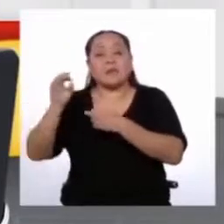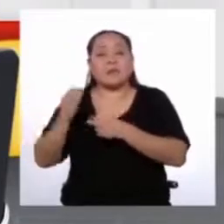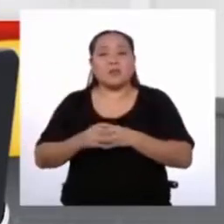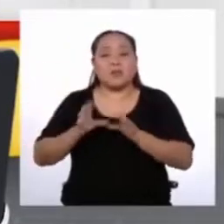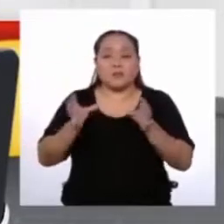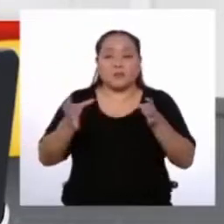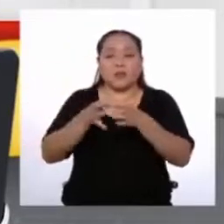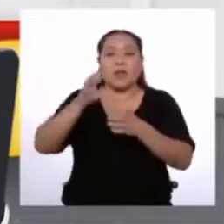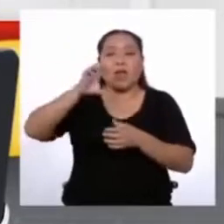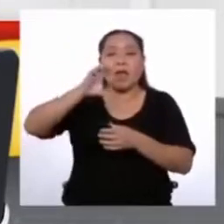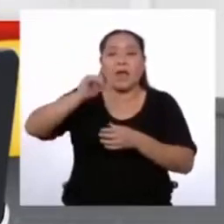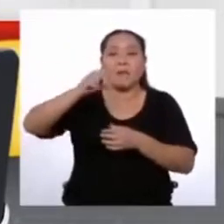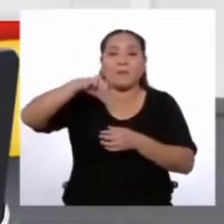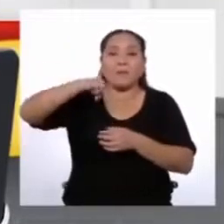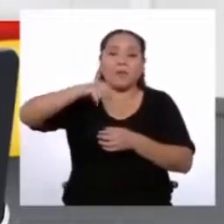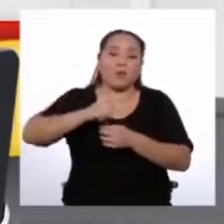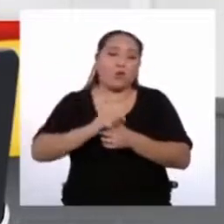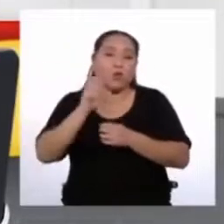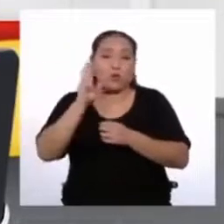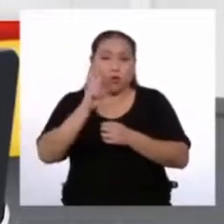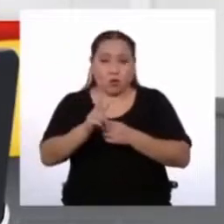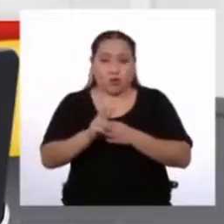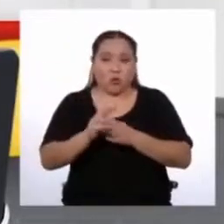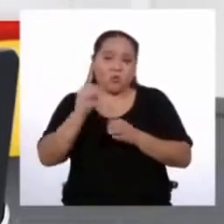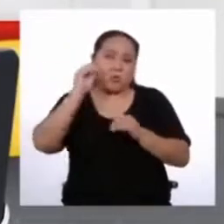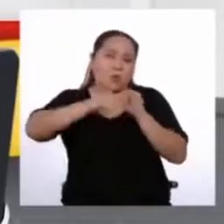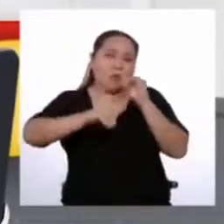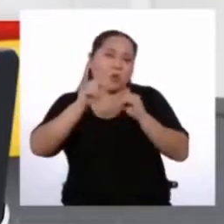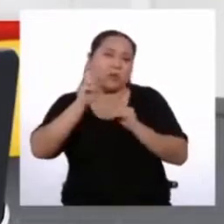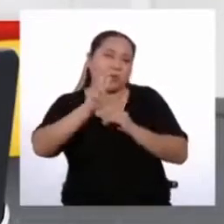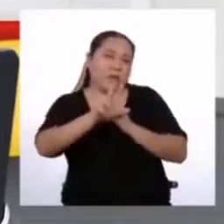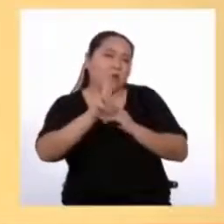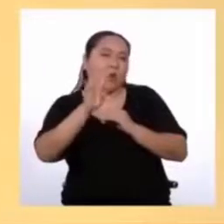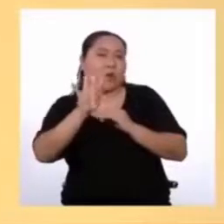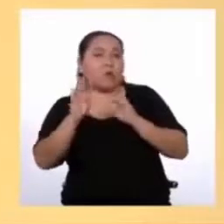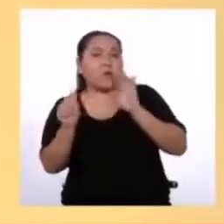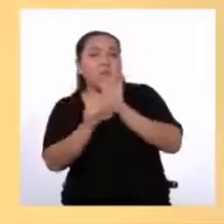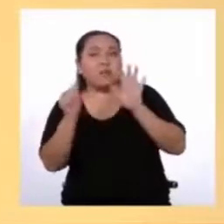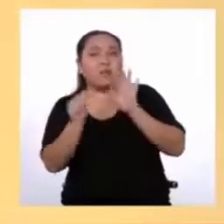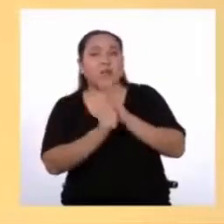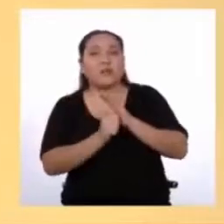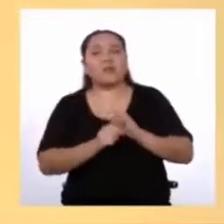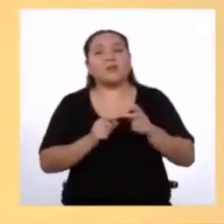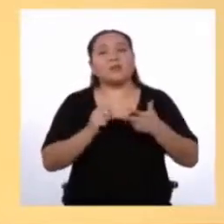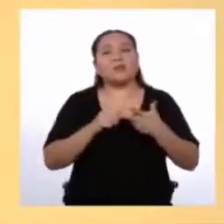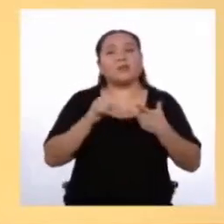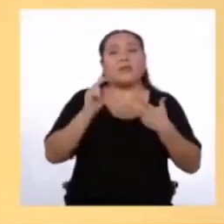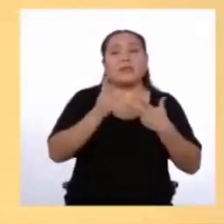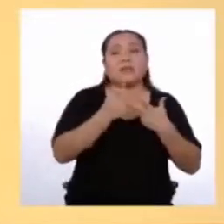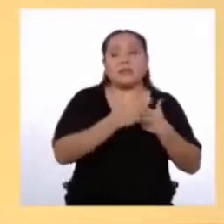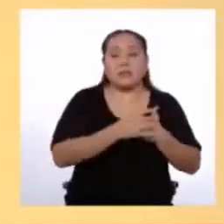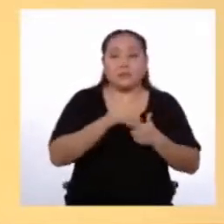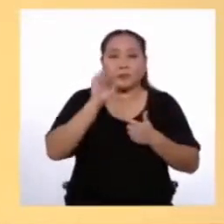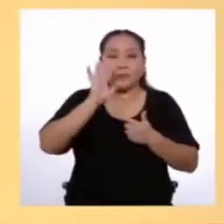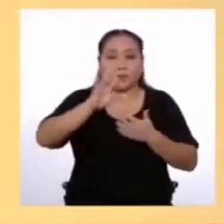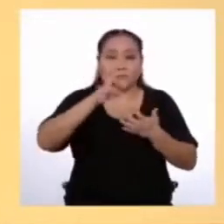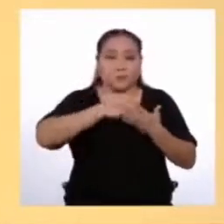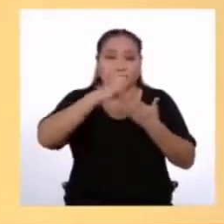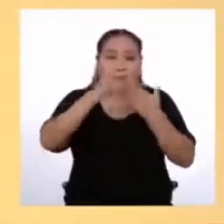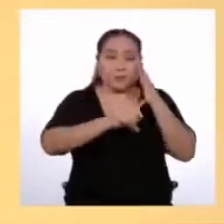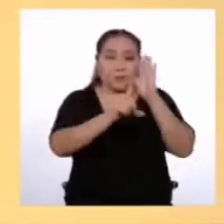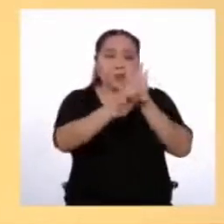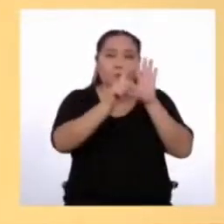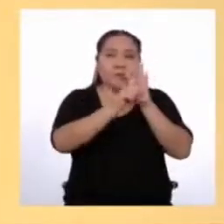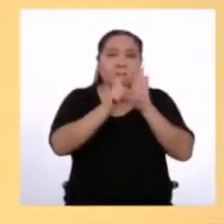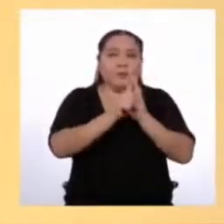en el capítulo 2 Puedes incluir unos 3 o 4 artículos Tercero Para tu proyecto de ley